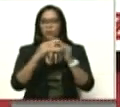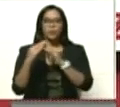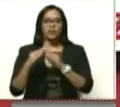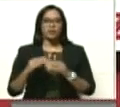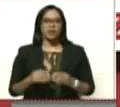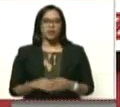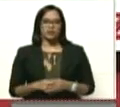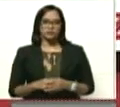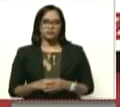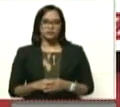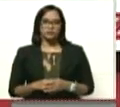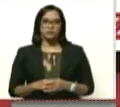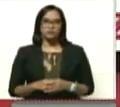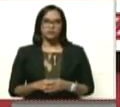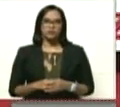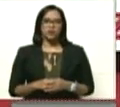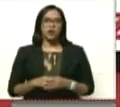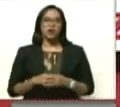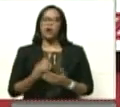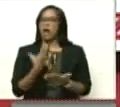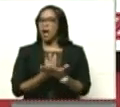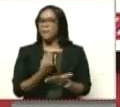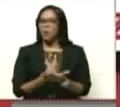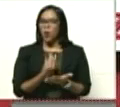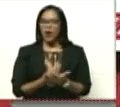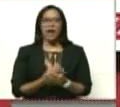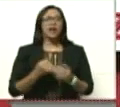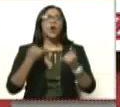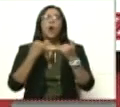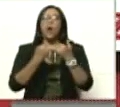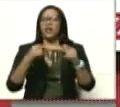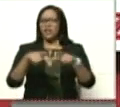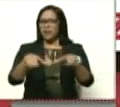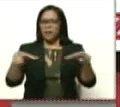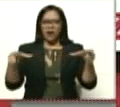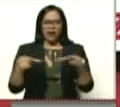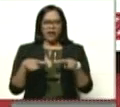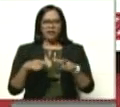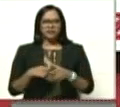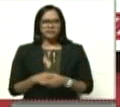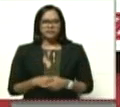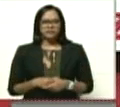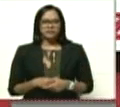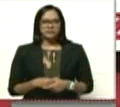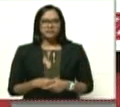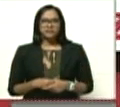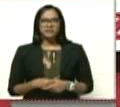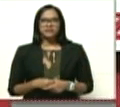o son los de Monagas allí en el último rincón del mundo nuevo.